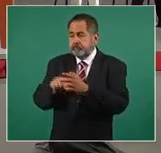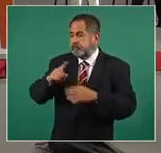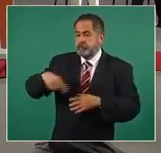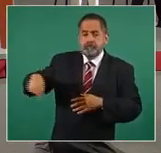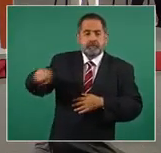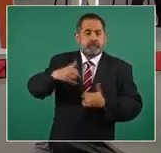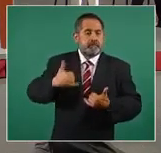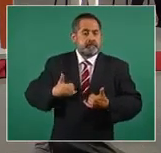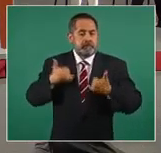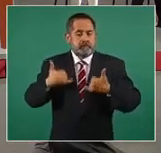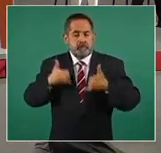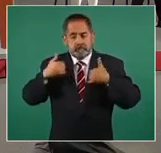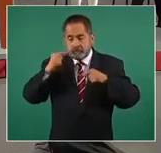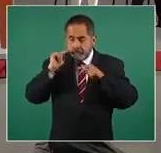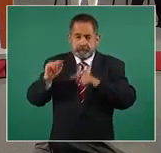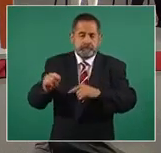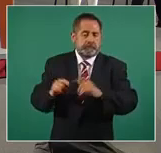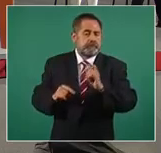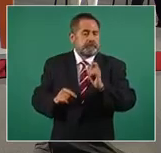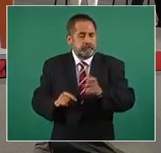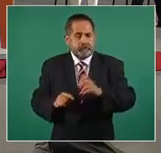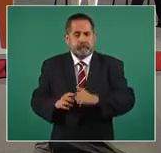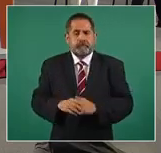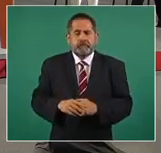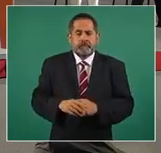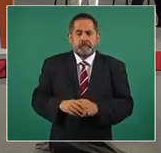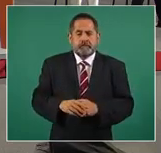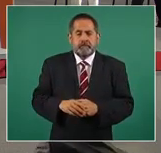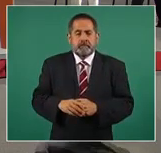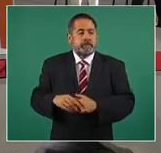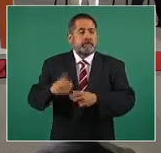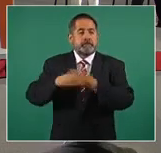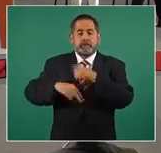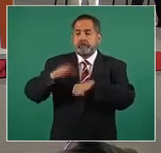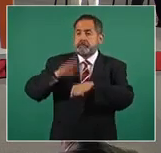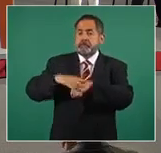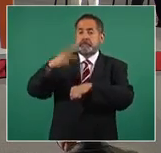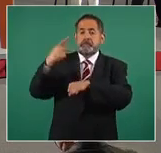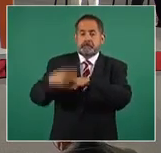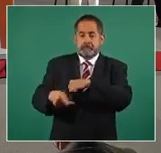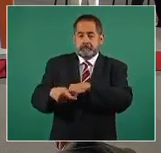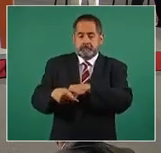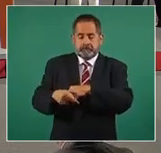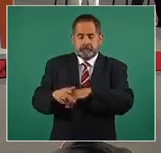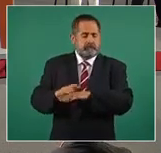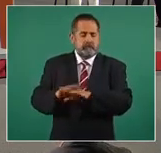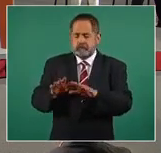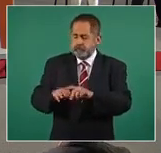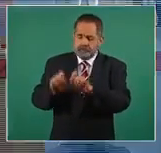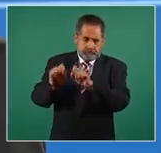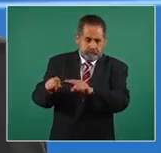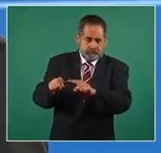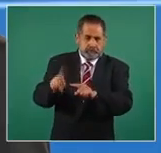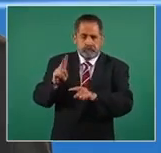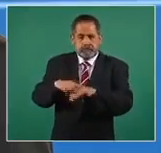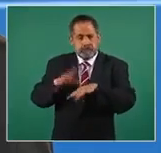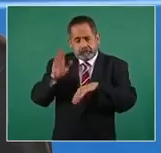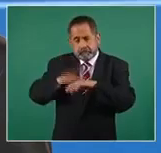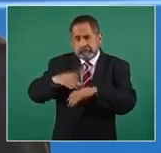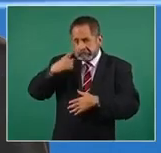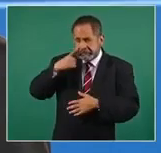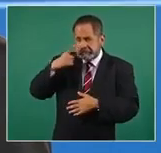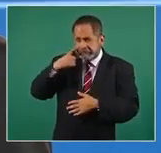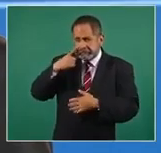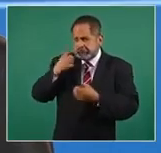las personas jóvenes. No quiere decir que ha aumentado el riesgo absoluto en personas jóvenes, pero sí que del